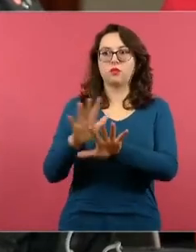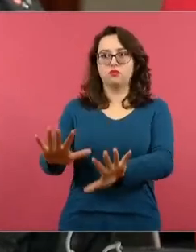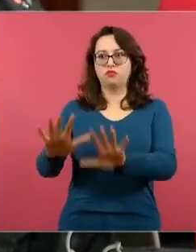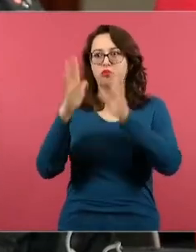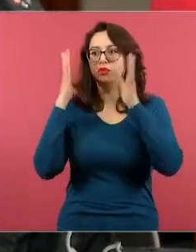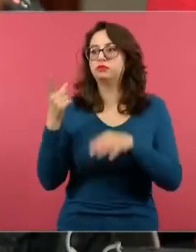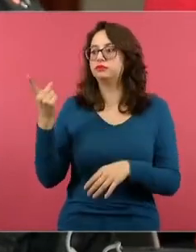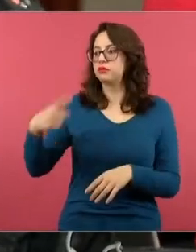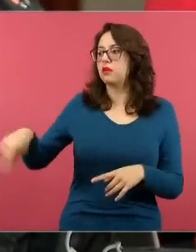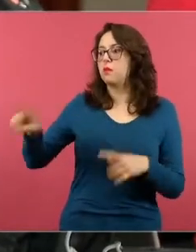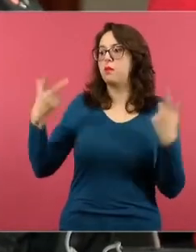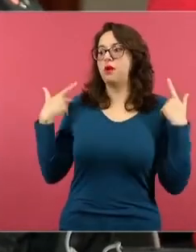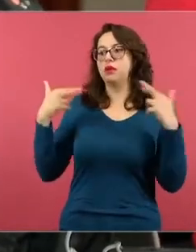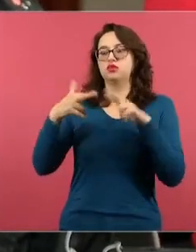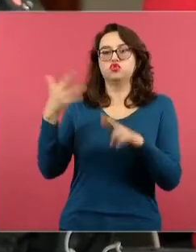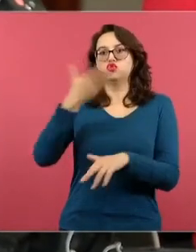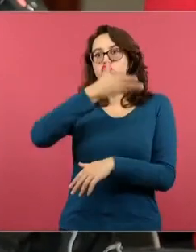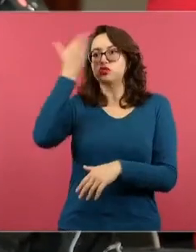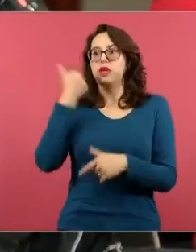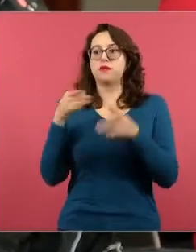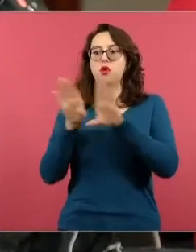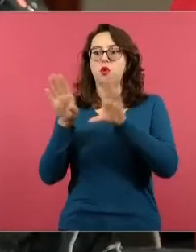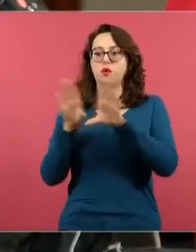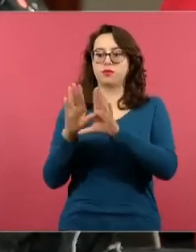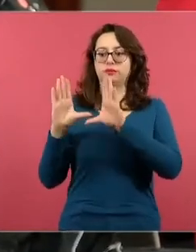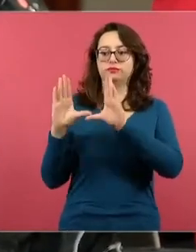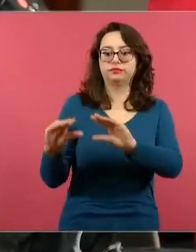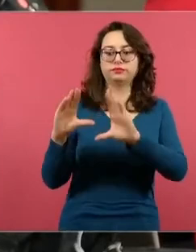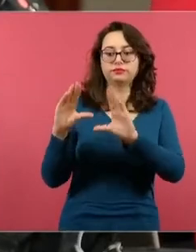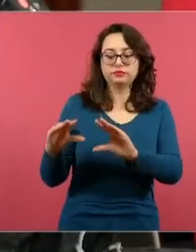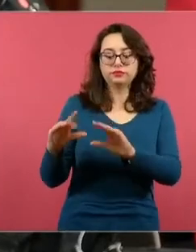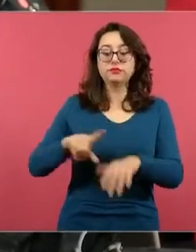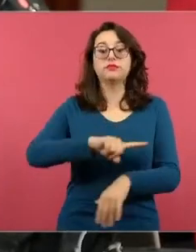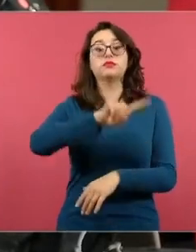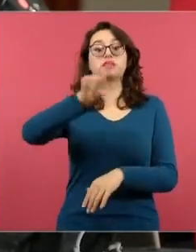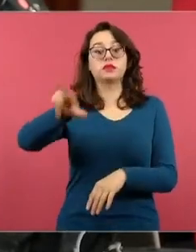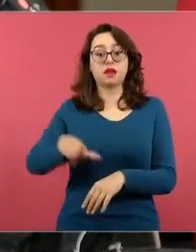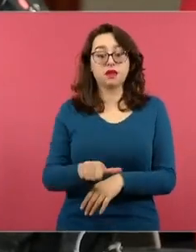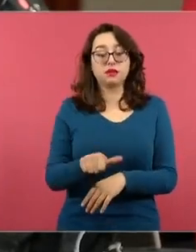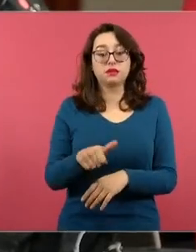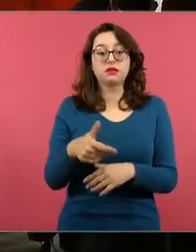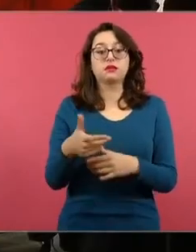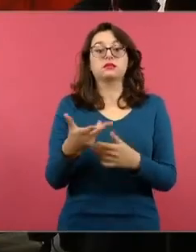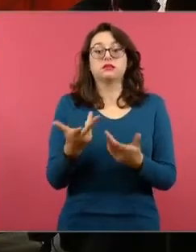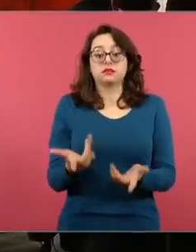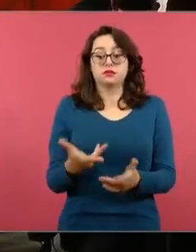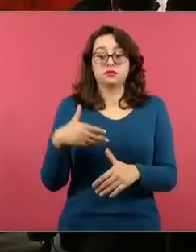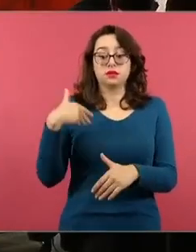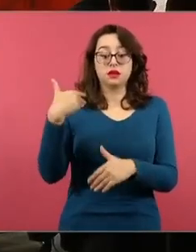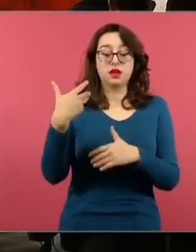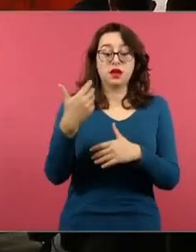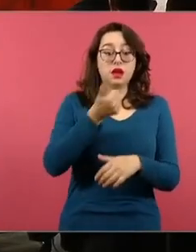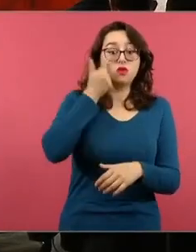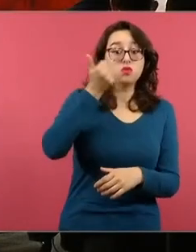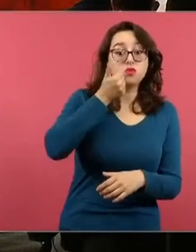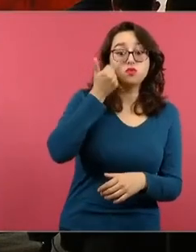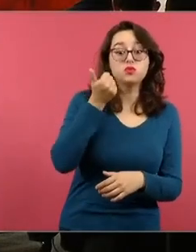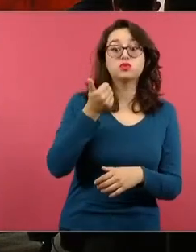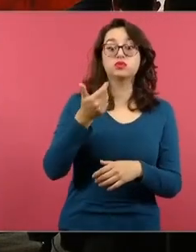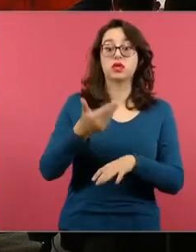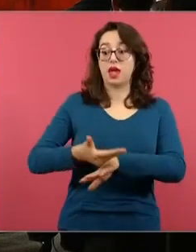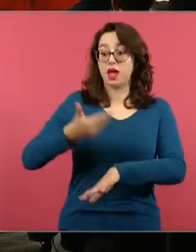para los alumnos de segundo en adelante toda vez que pues van a cambiar de modelo educativo